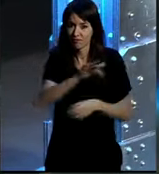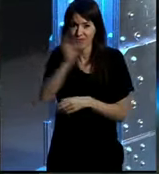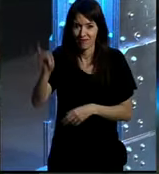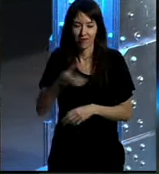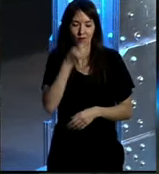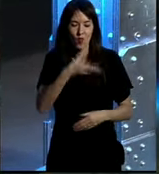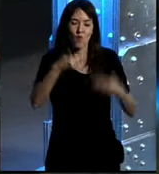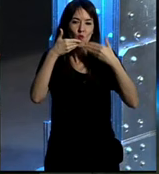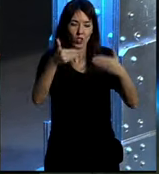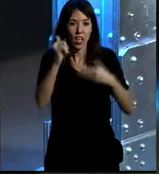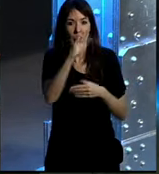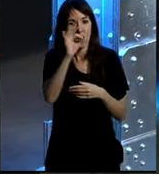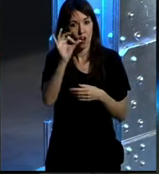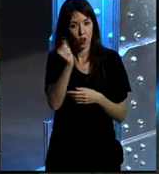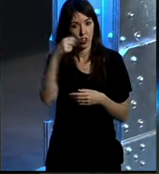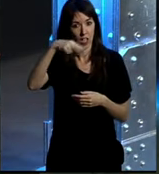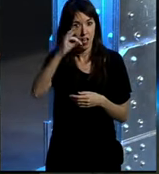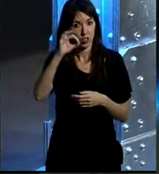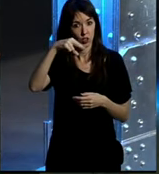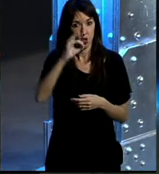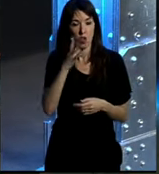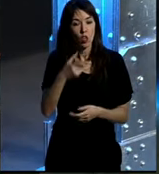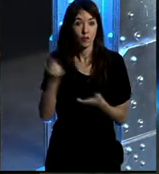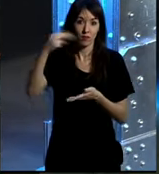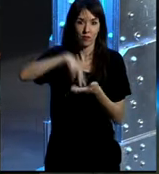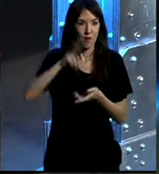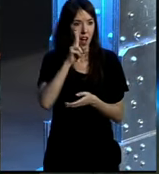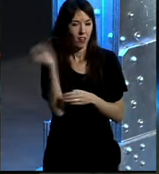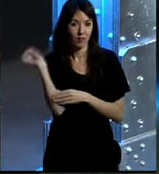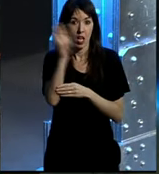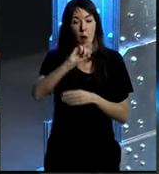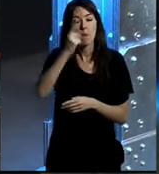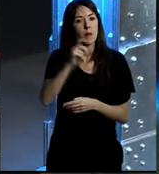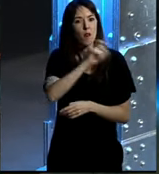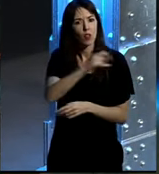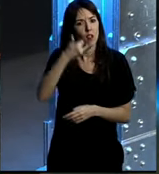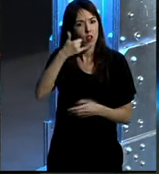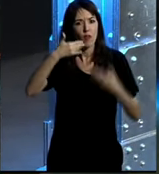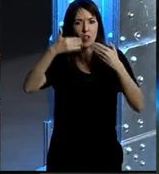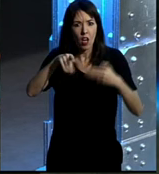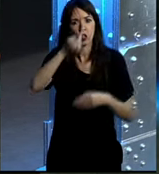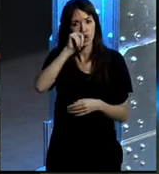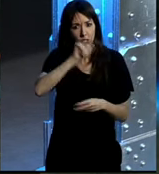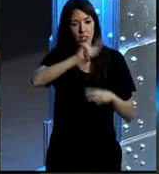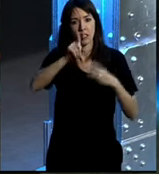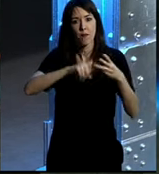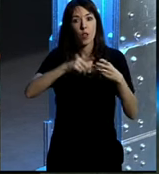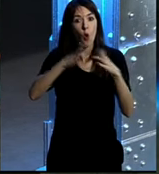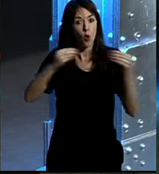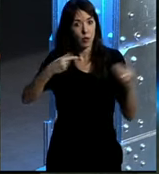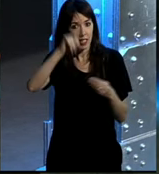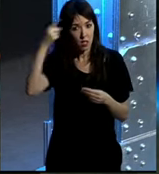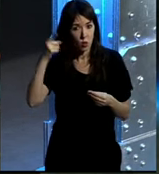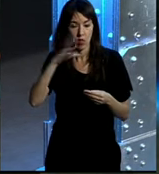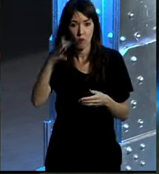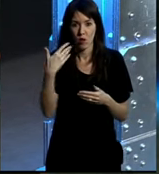Alfonso. Muy bien, pues muchas gracias, Antonio. Me voy a poner de pie porque así veo también la presentación. Gracias en primer lugar a la Fundación Telefónica, Tuenti y a la Universidad Rey